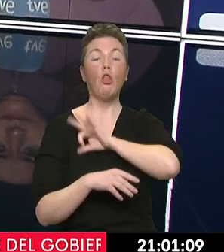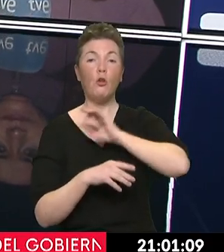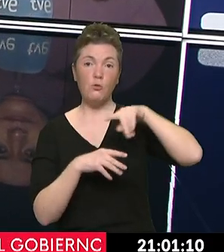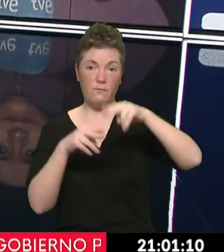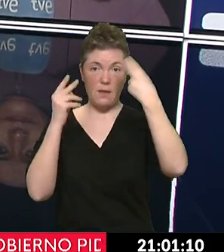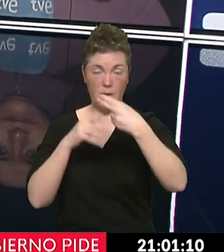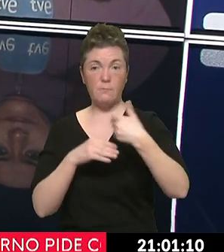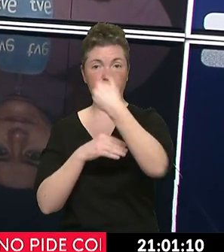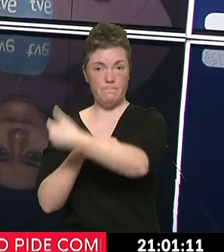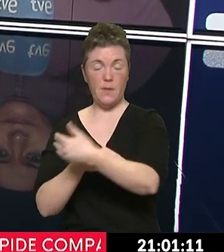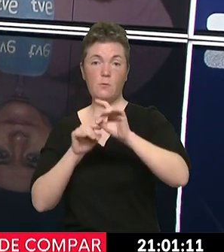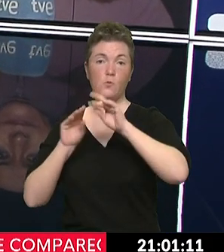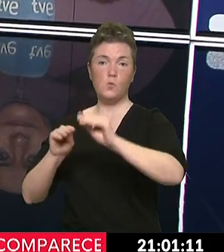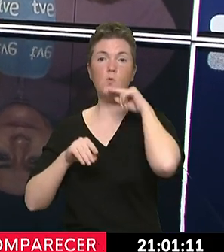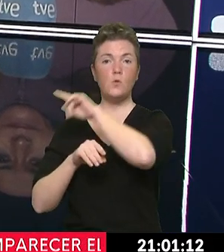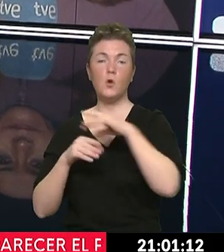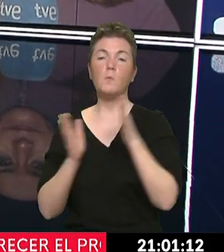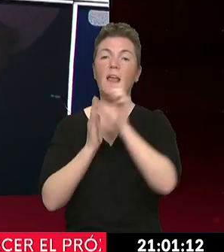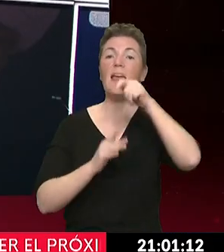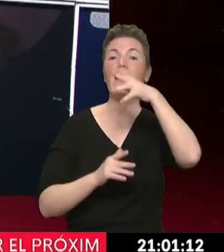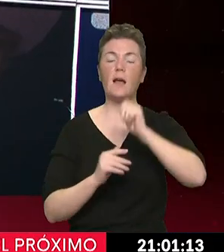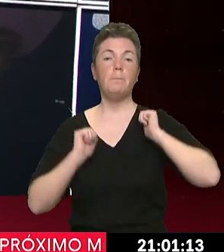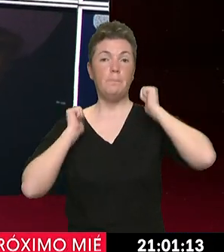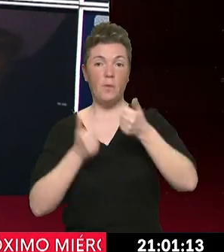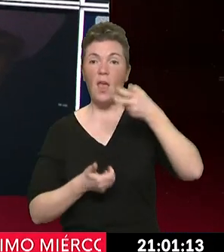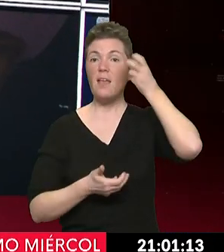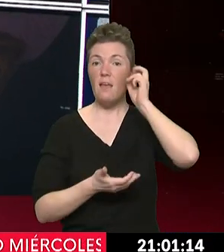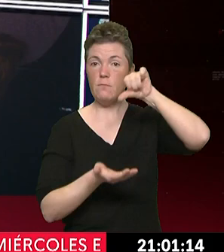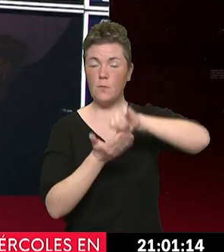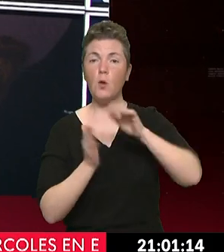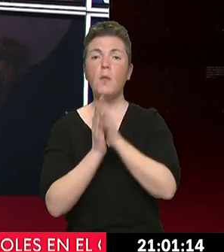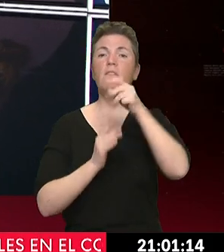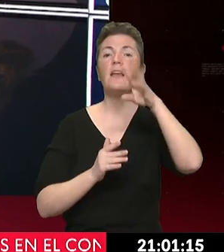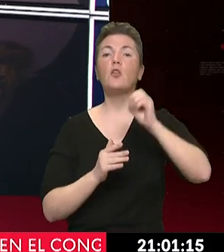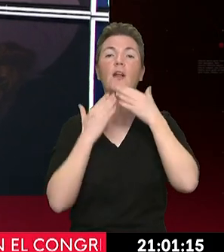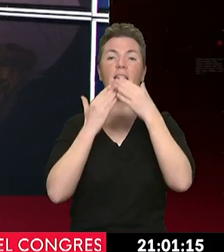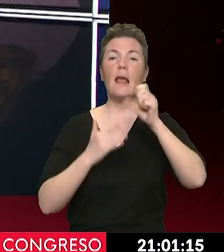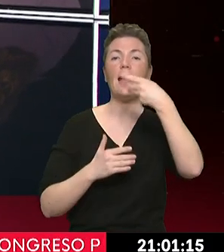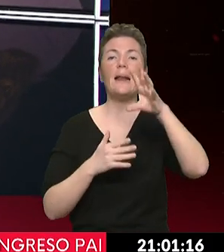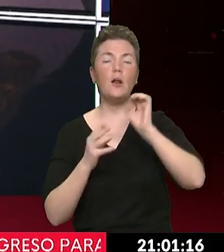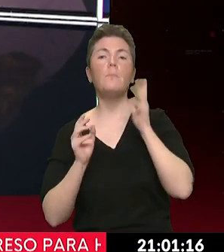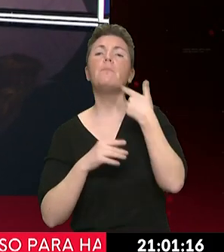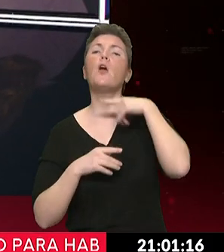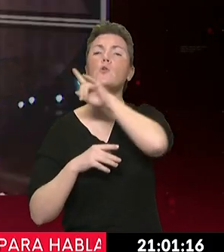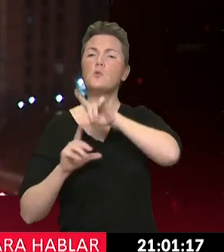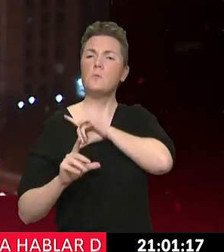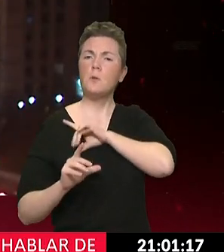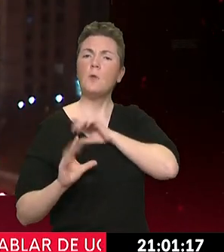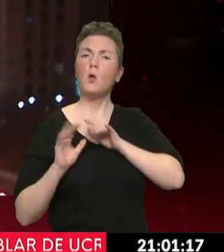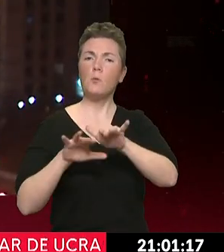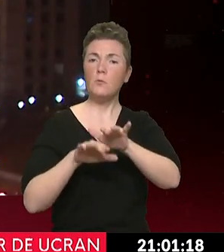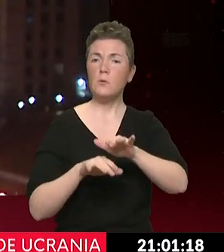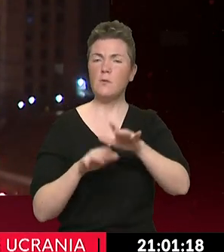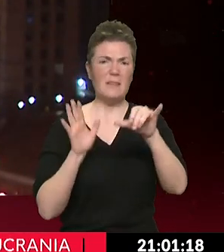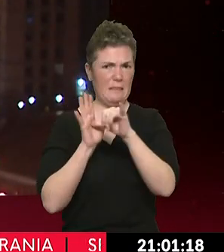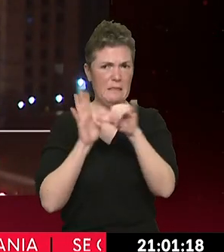oriental, en territorio ruso con Erika Roja. Comenzamos en Kiev, Víctor García Guerrero. Los rusos, las tropas rusas han llegado a estar